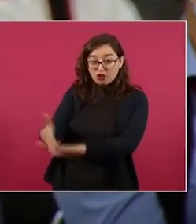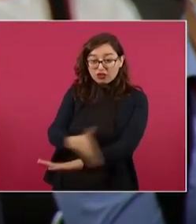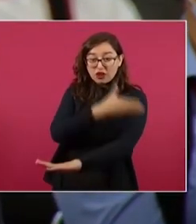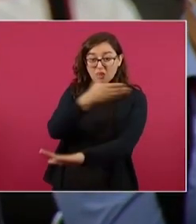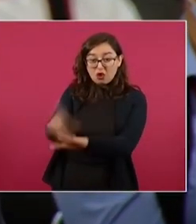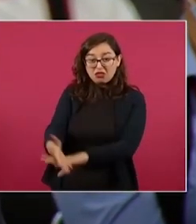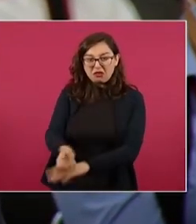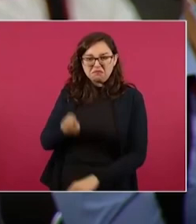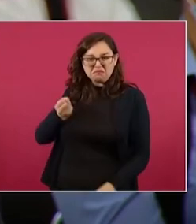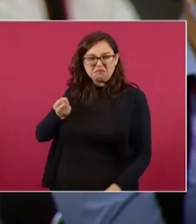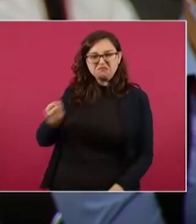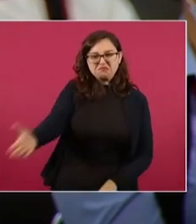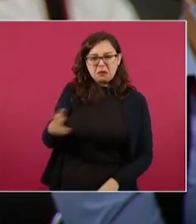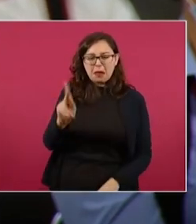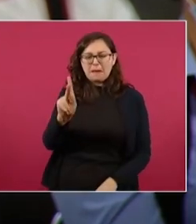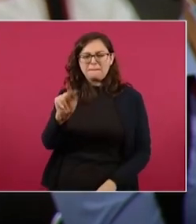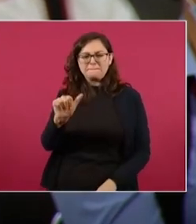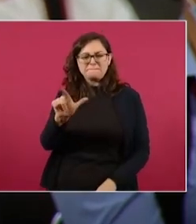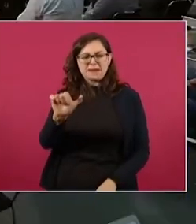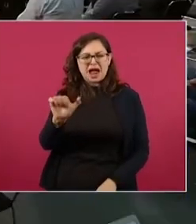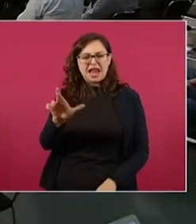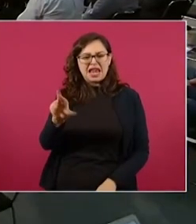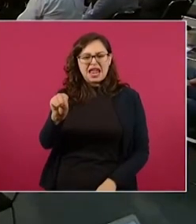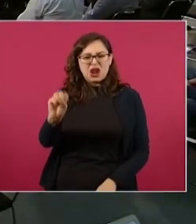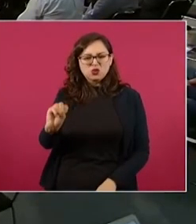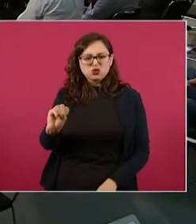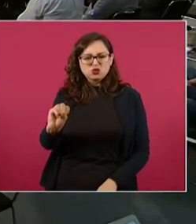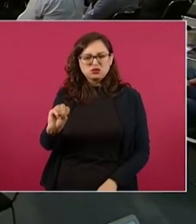preocuparles eso, para nada.